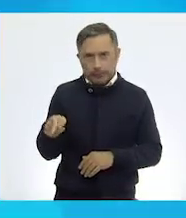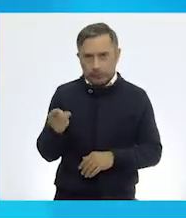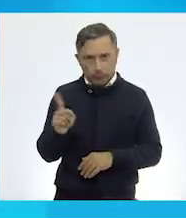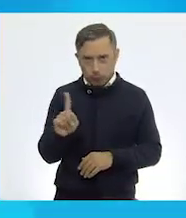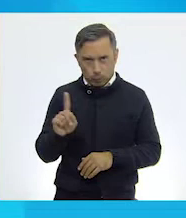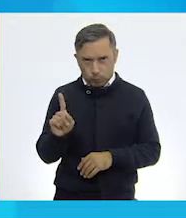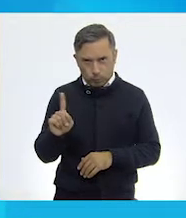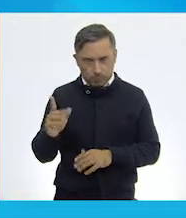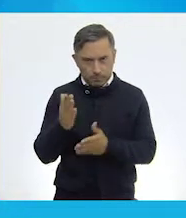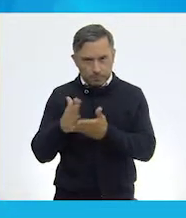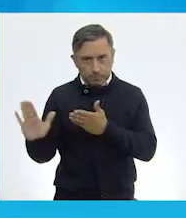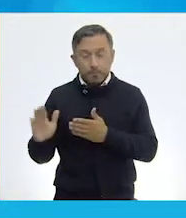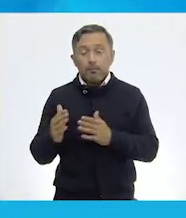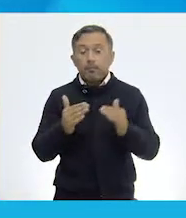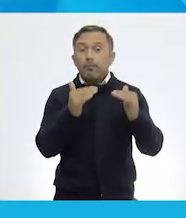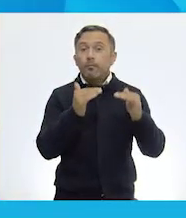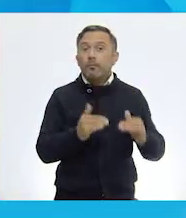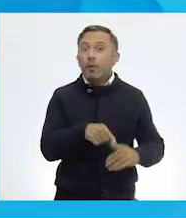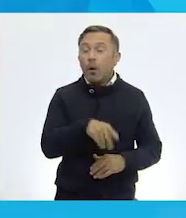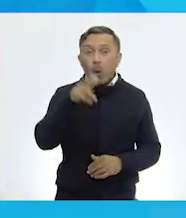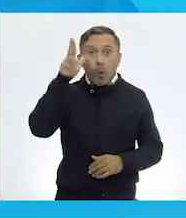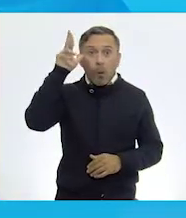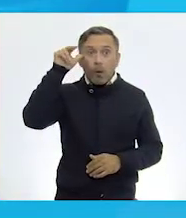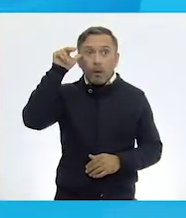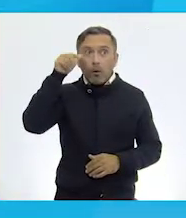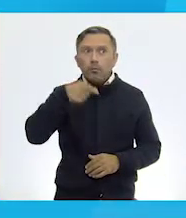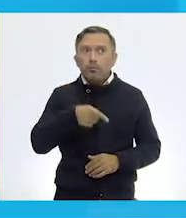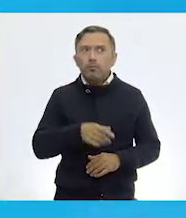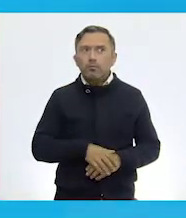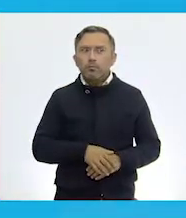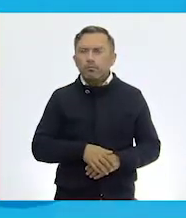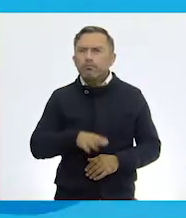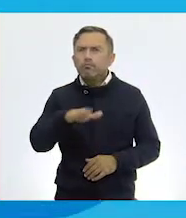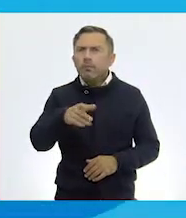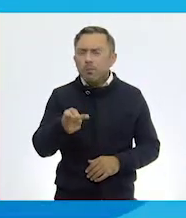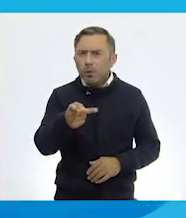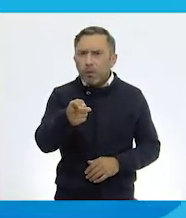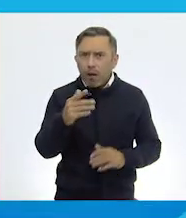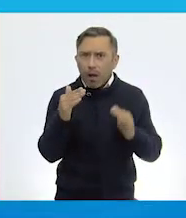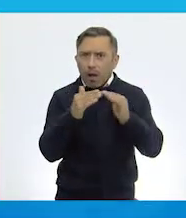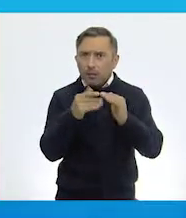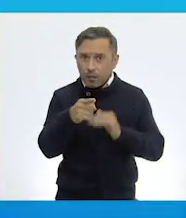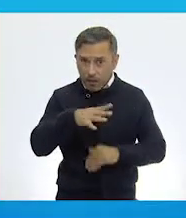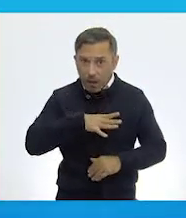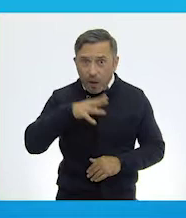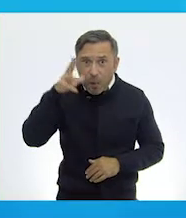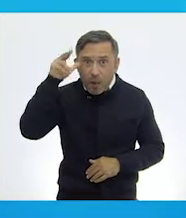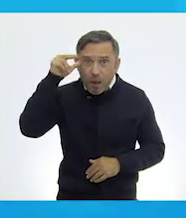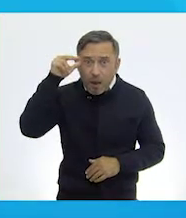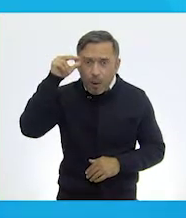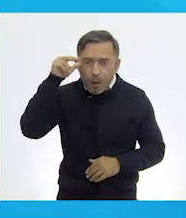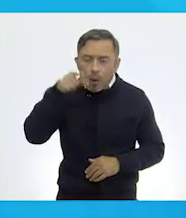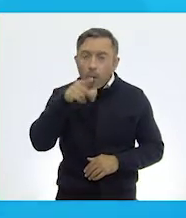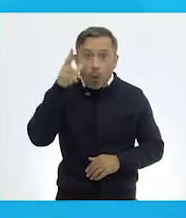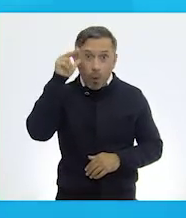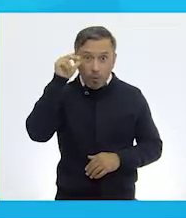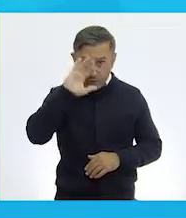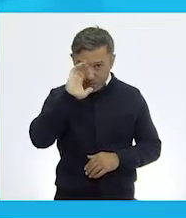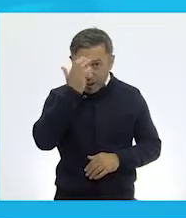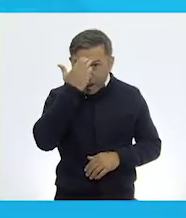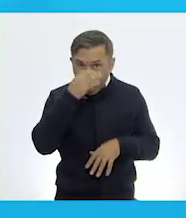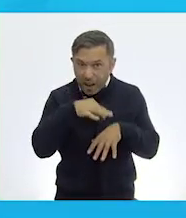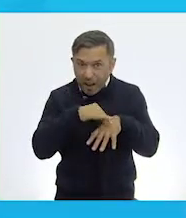el conejo? El conejo. ¿Ustedes tienen conejos en casa? ¿Alguna vez han estado cerca de un conejo?